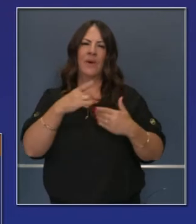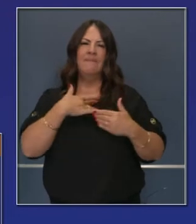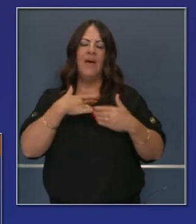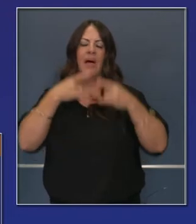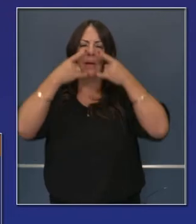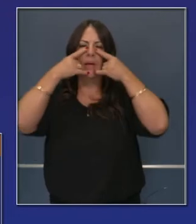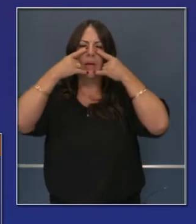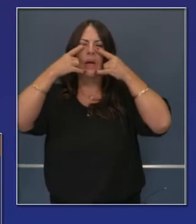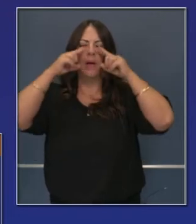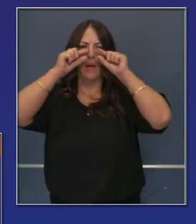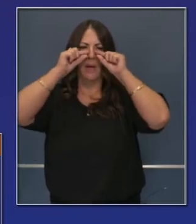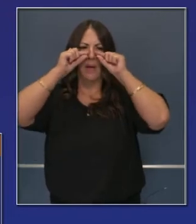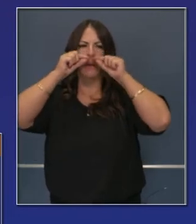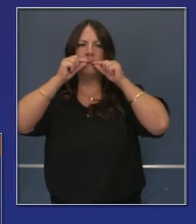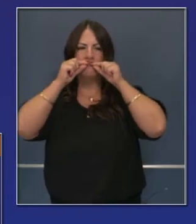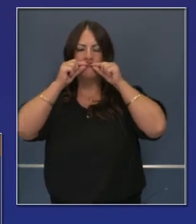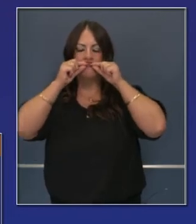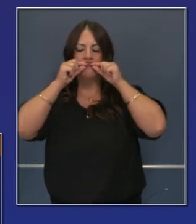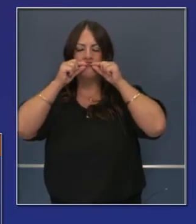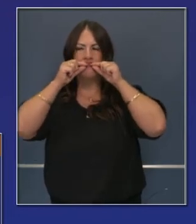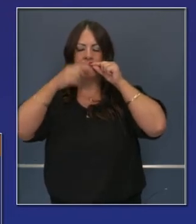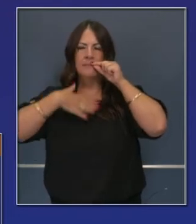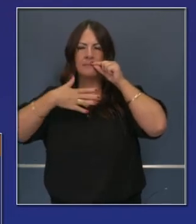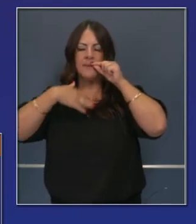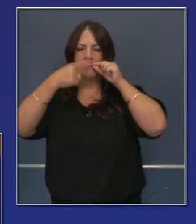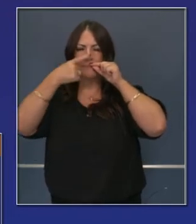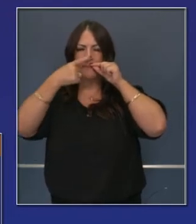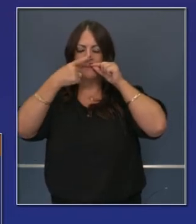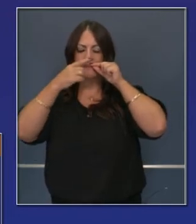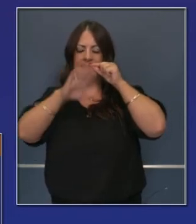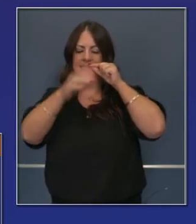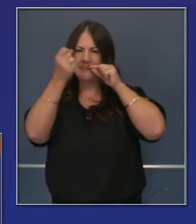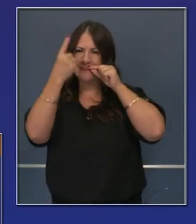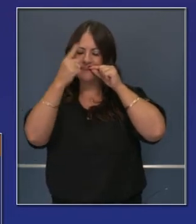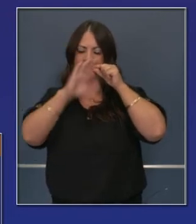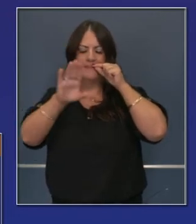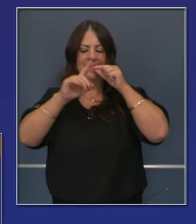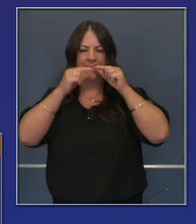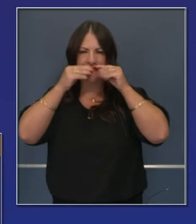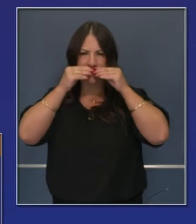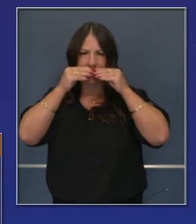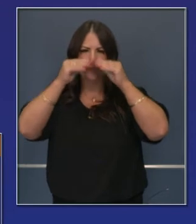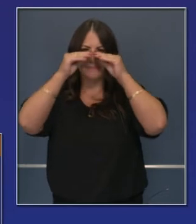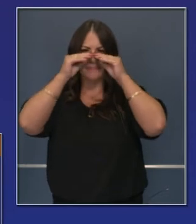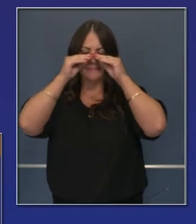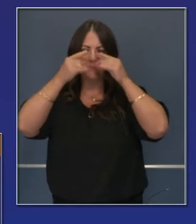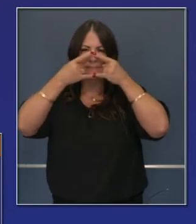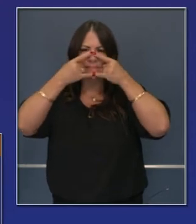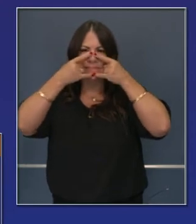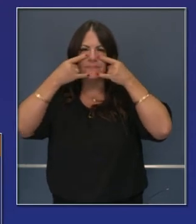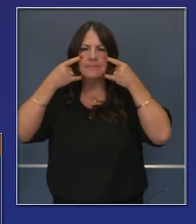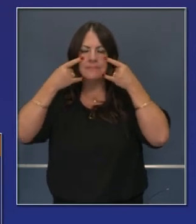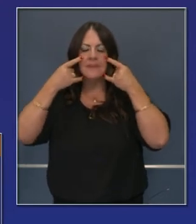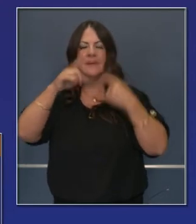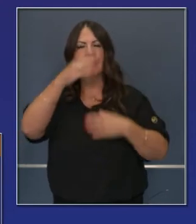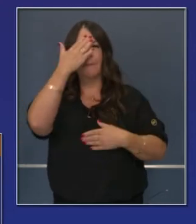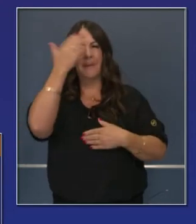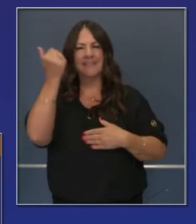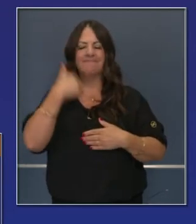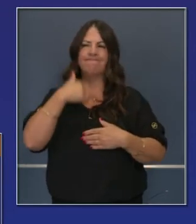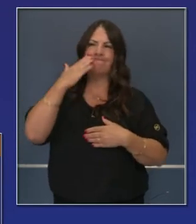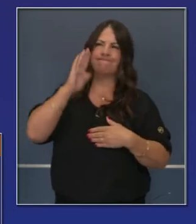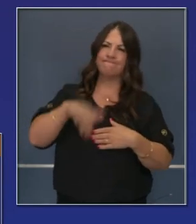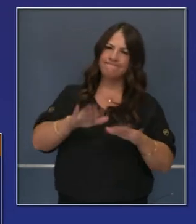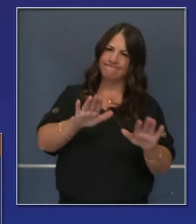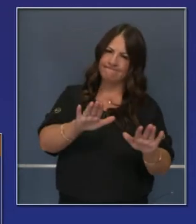cómodo, pero no es necesariamente la forma correcta de ponerse su máscara. Una vez más,